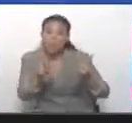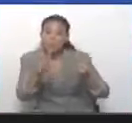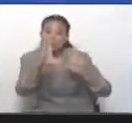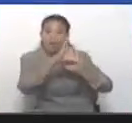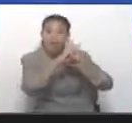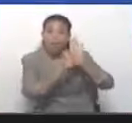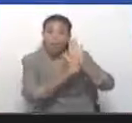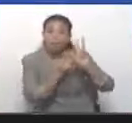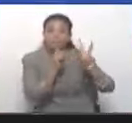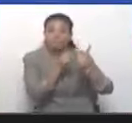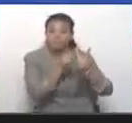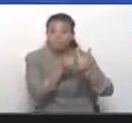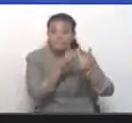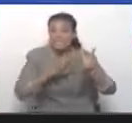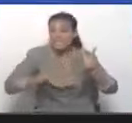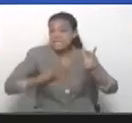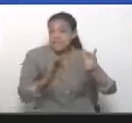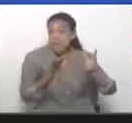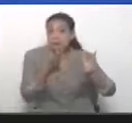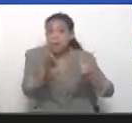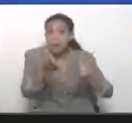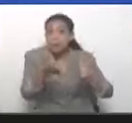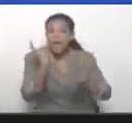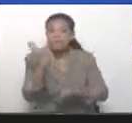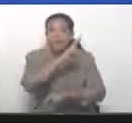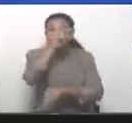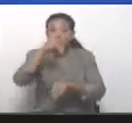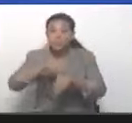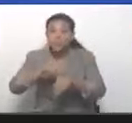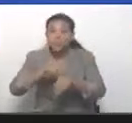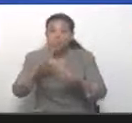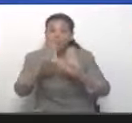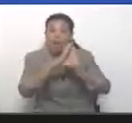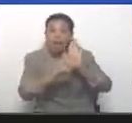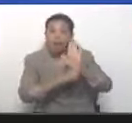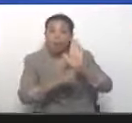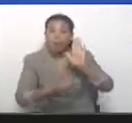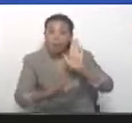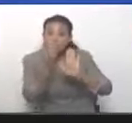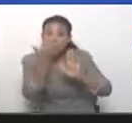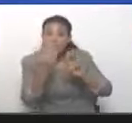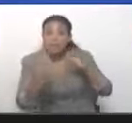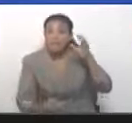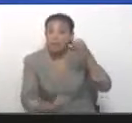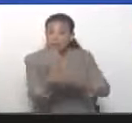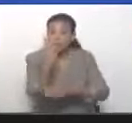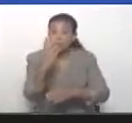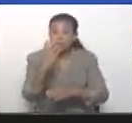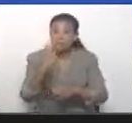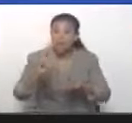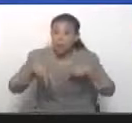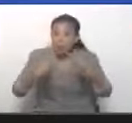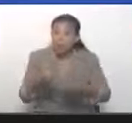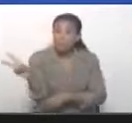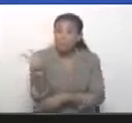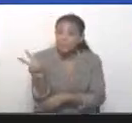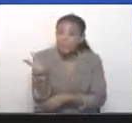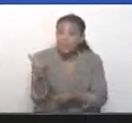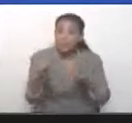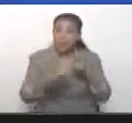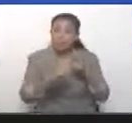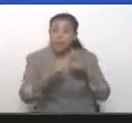constituyentes. La primera, si la gente quería ir a una Asamblea Nacional Constituyente para refundar la República, y la segunda pregunta,